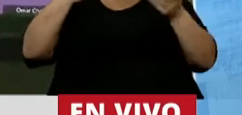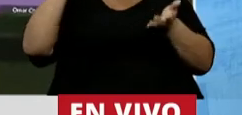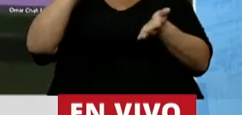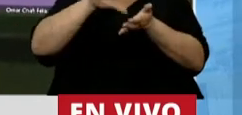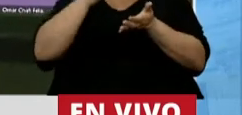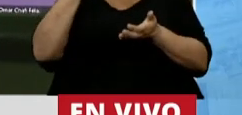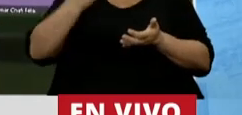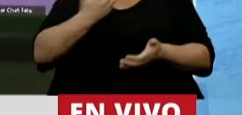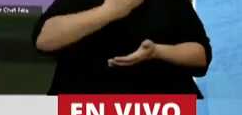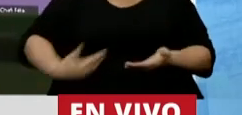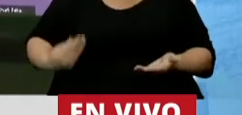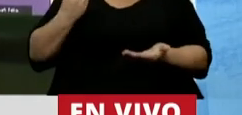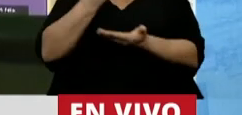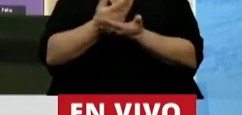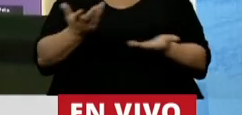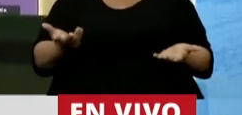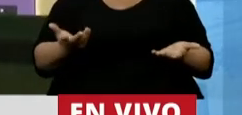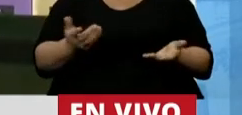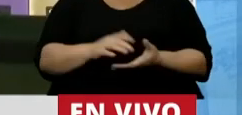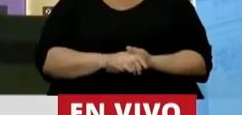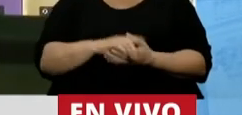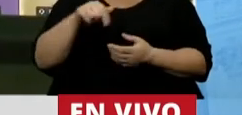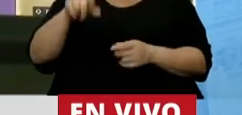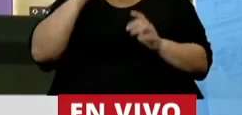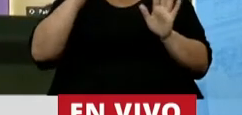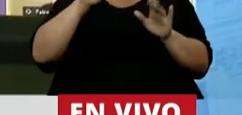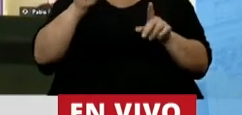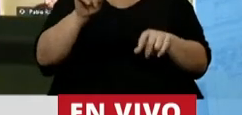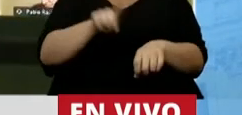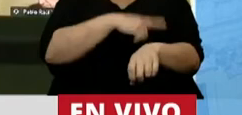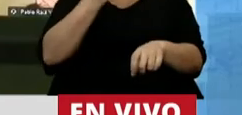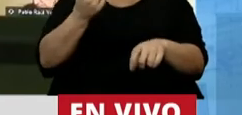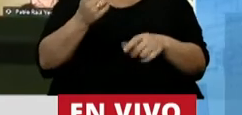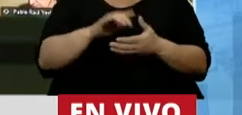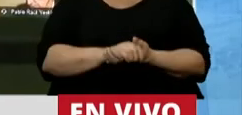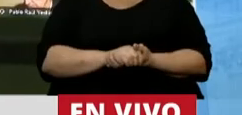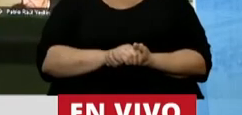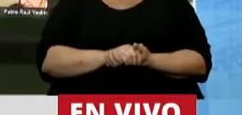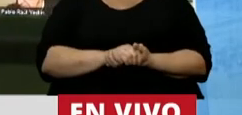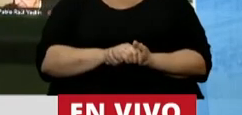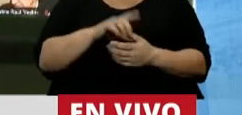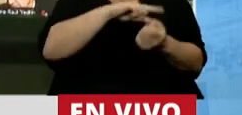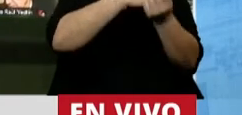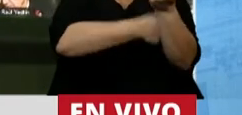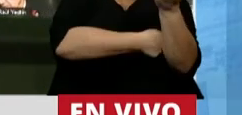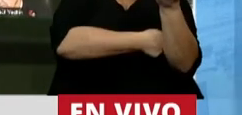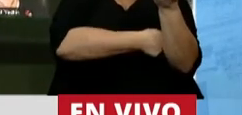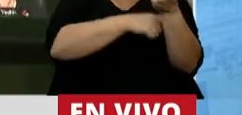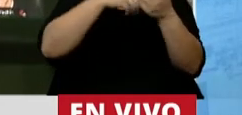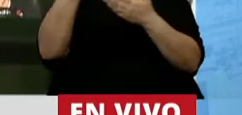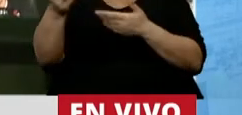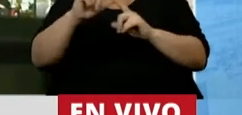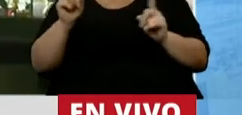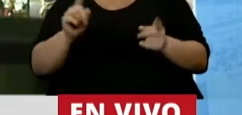presidencialista, que no está acostumbrado a poderes bifronte o poderes trifronte.